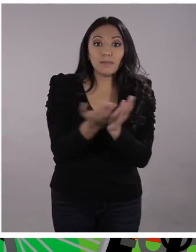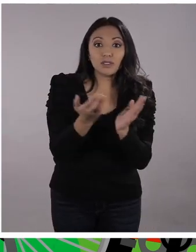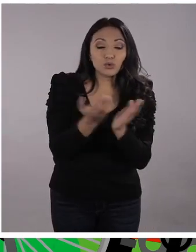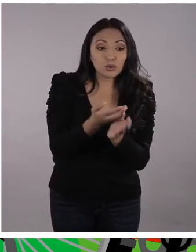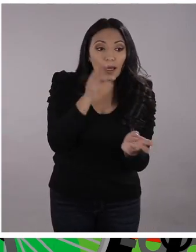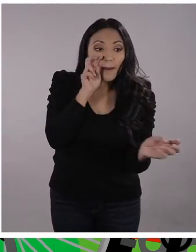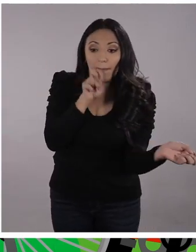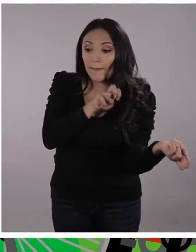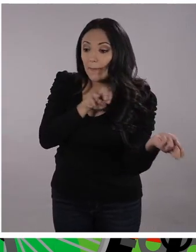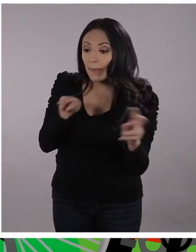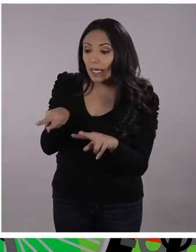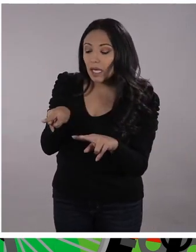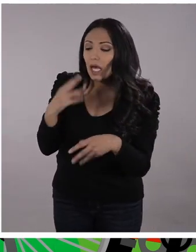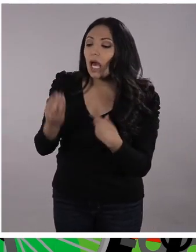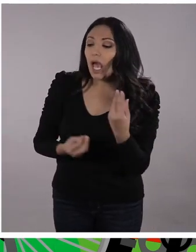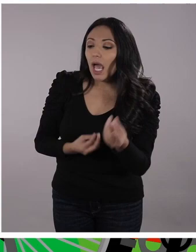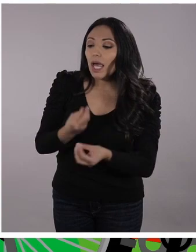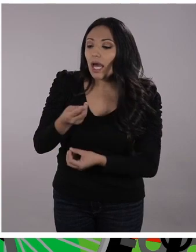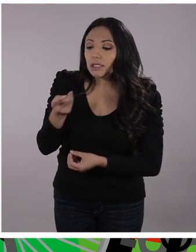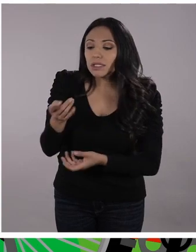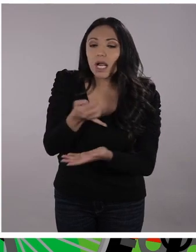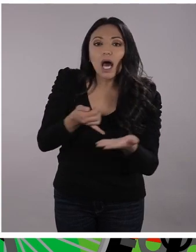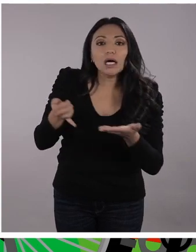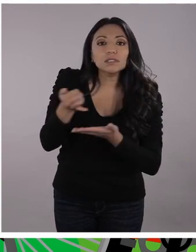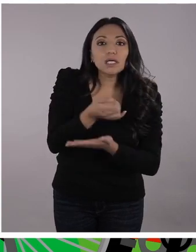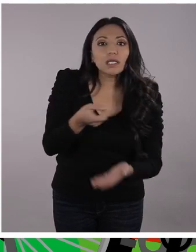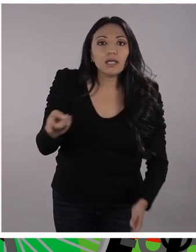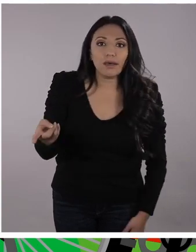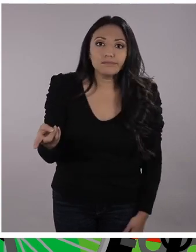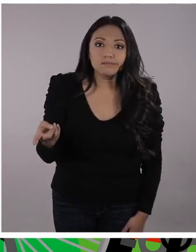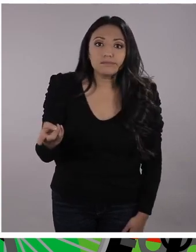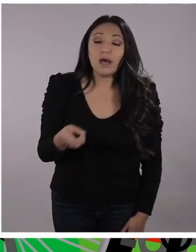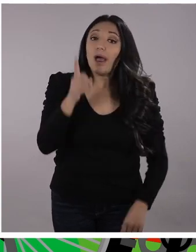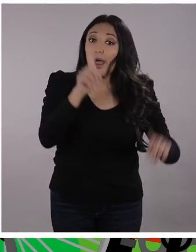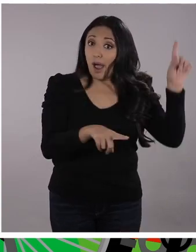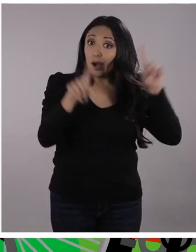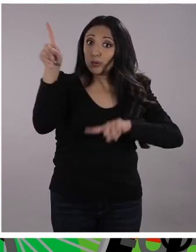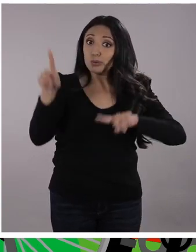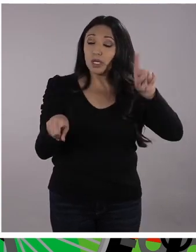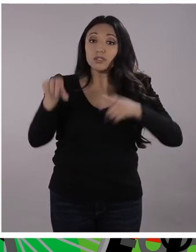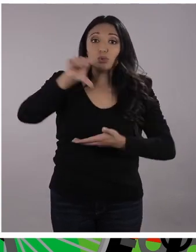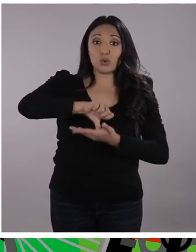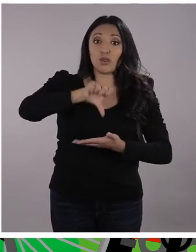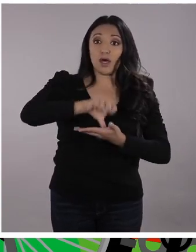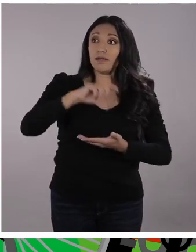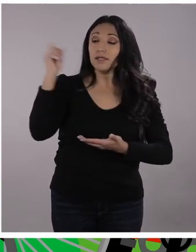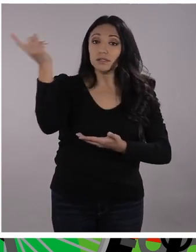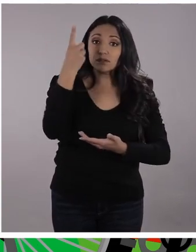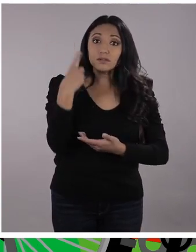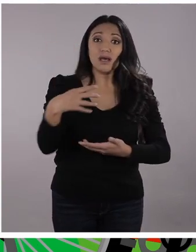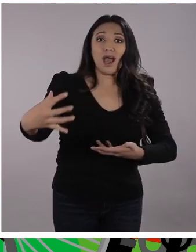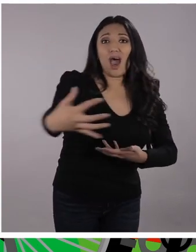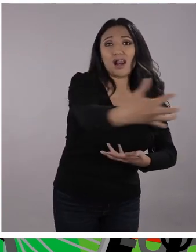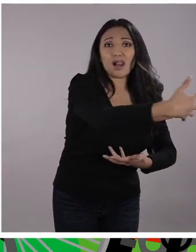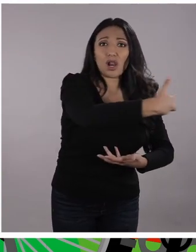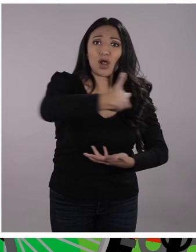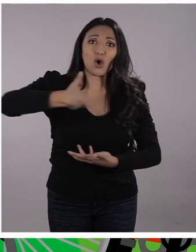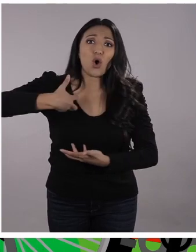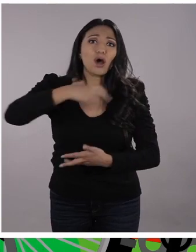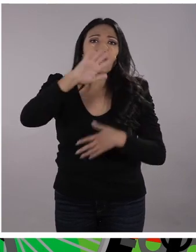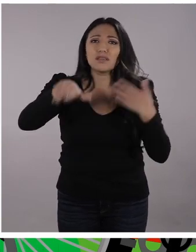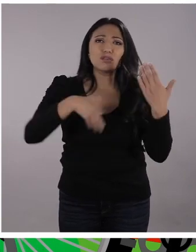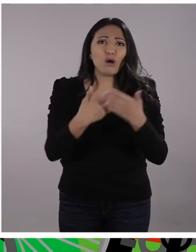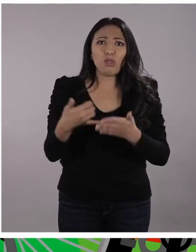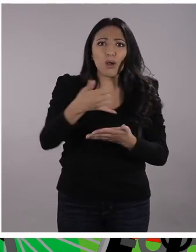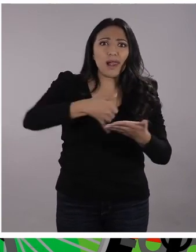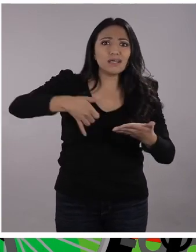basura sabe qué hacer con eso exactamente. E inclusive hay ciudades en el país en las que tienen centros de acopio que